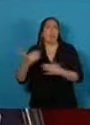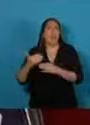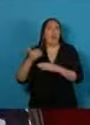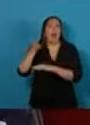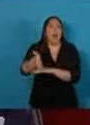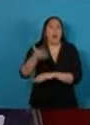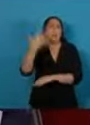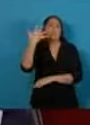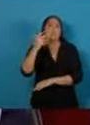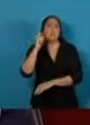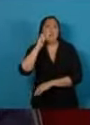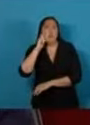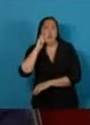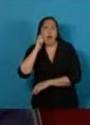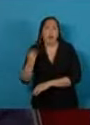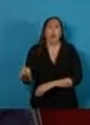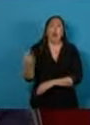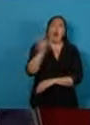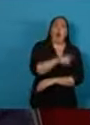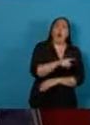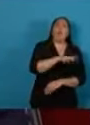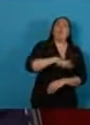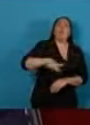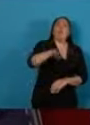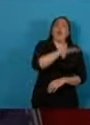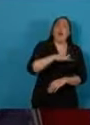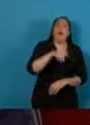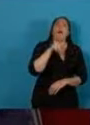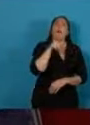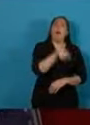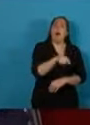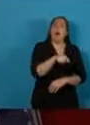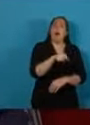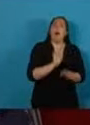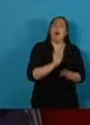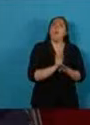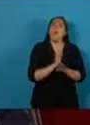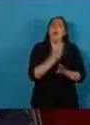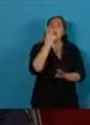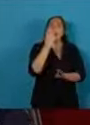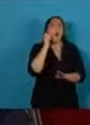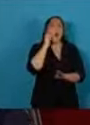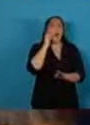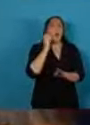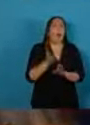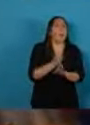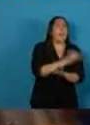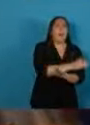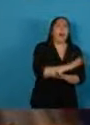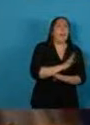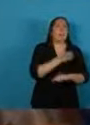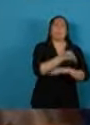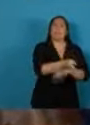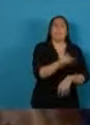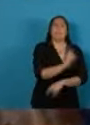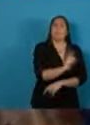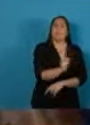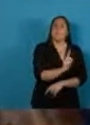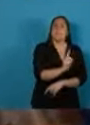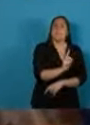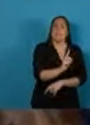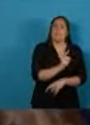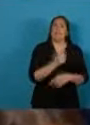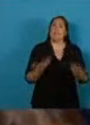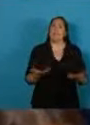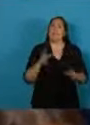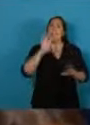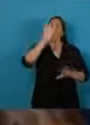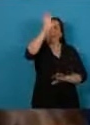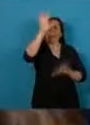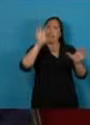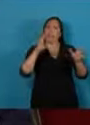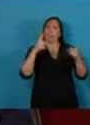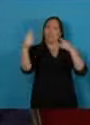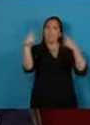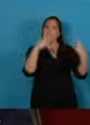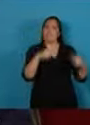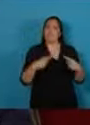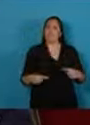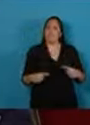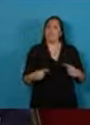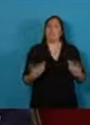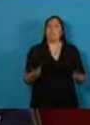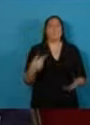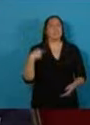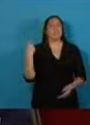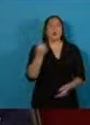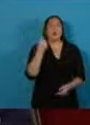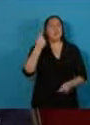y otras donde la mitad no lo hace antes de los 4 años de edad así mismo vamos a tener como prioridad